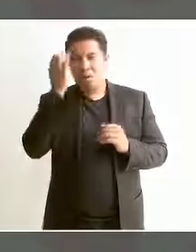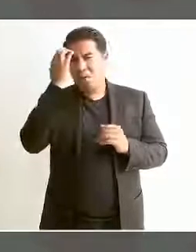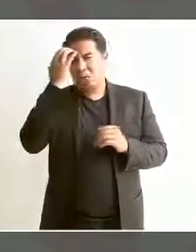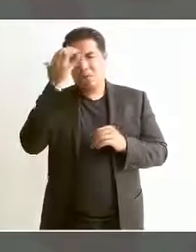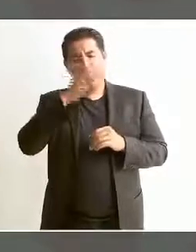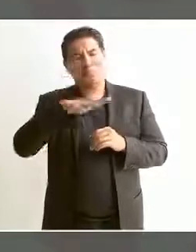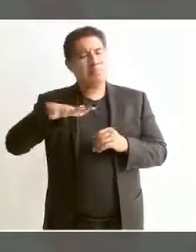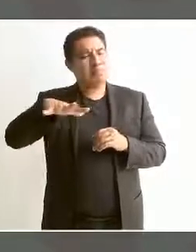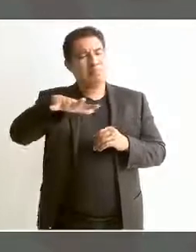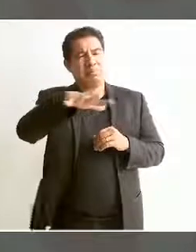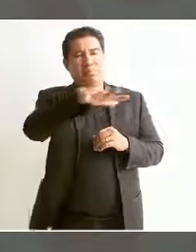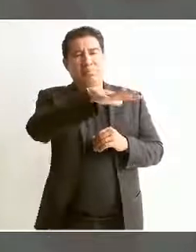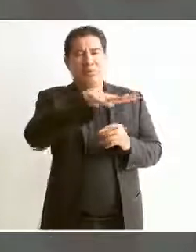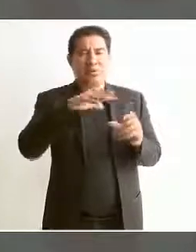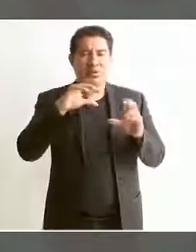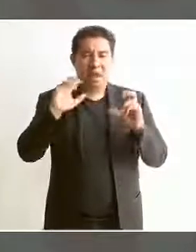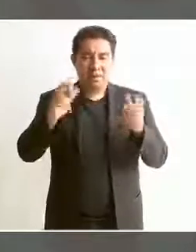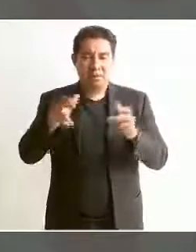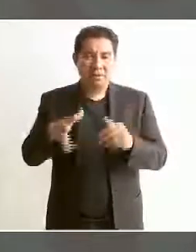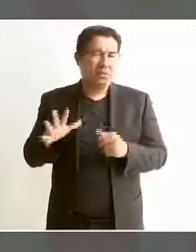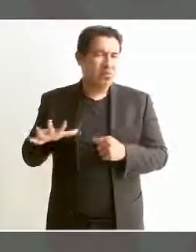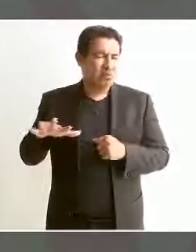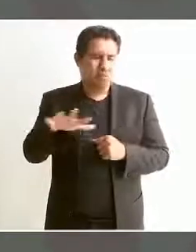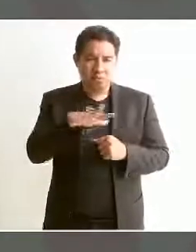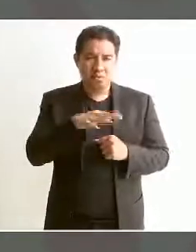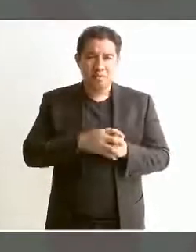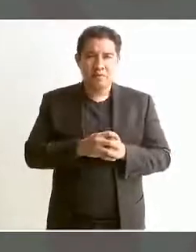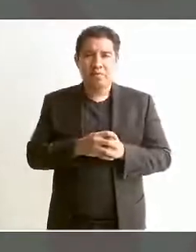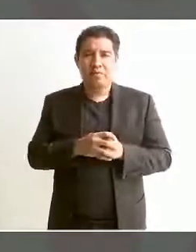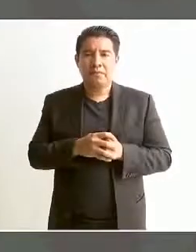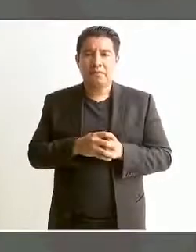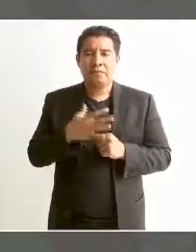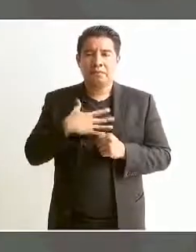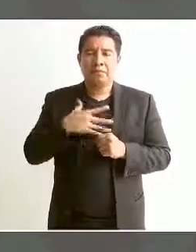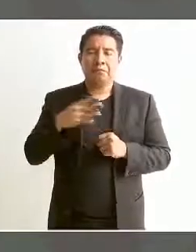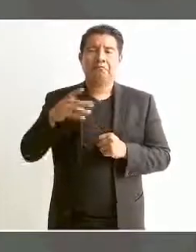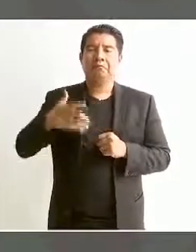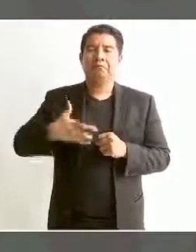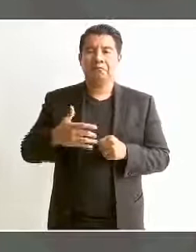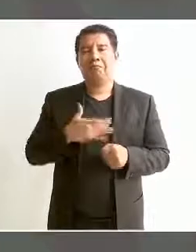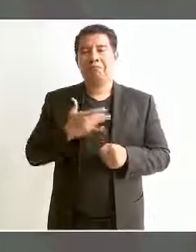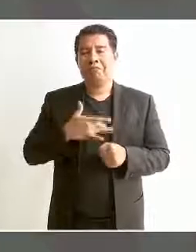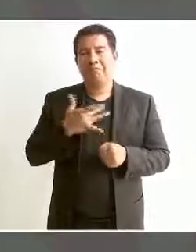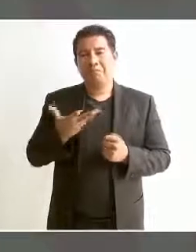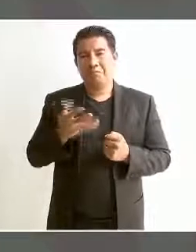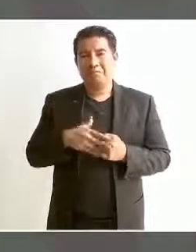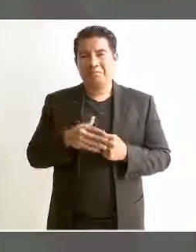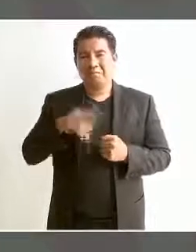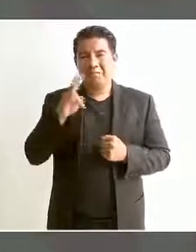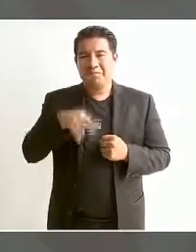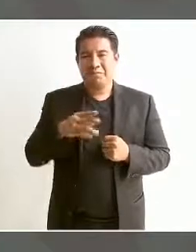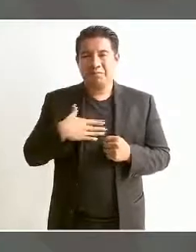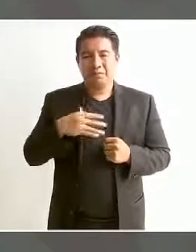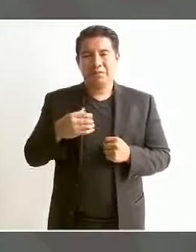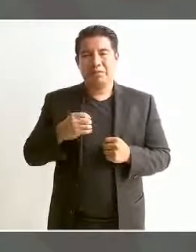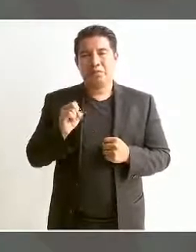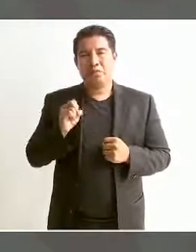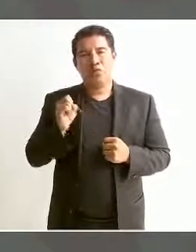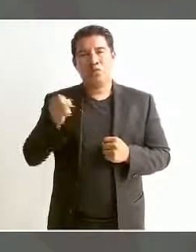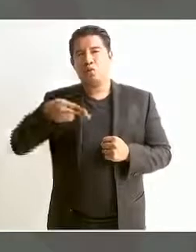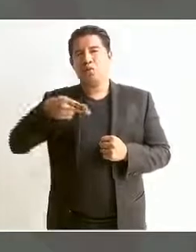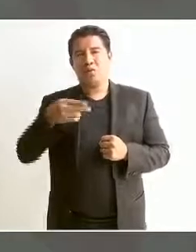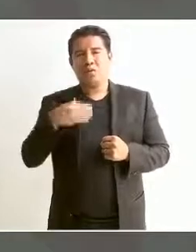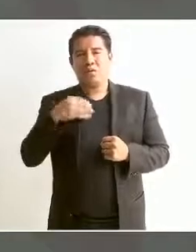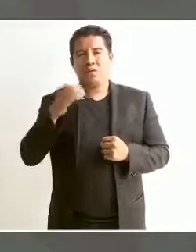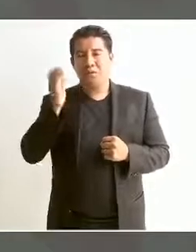tengo ese orgullo, esa dicha enorme de conocer